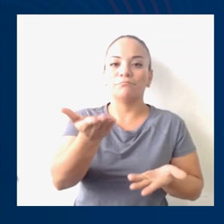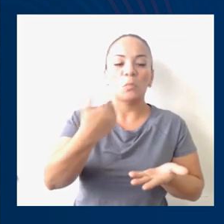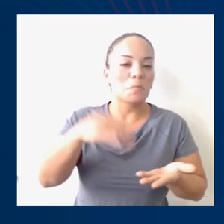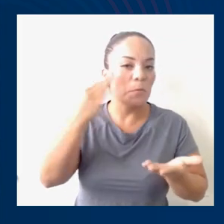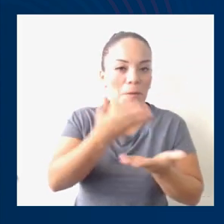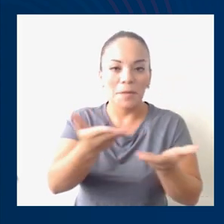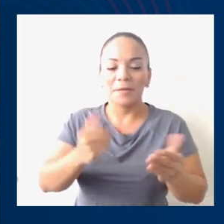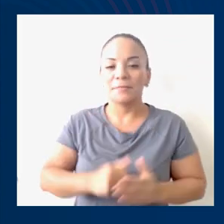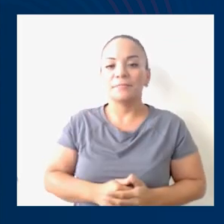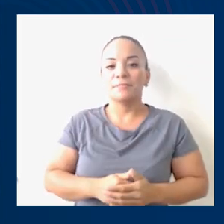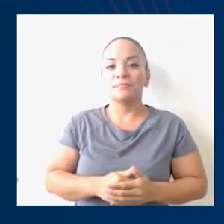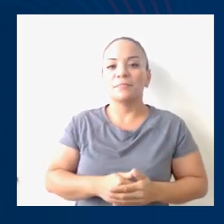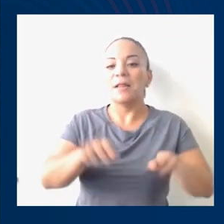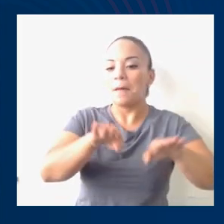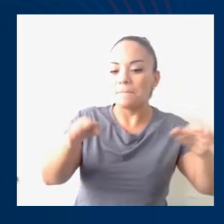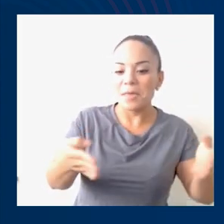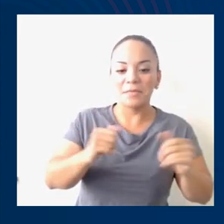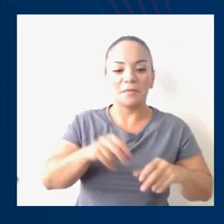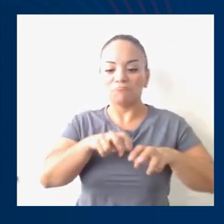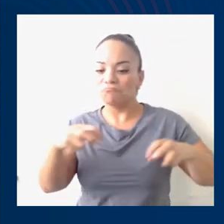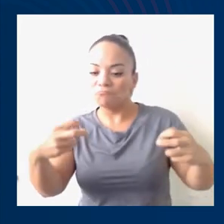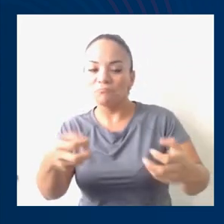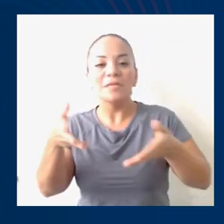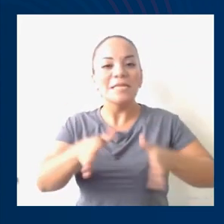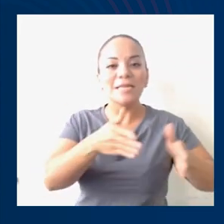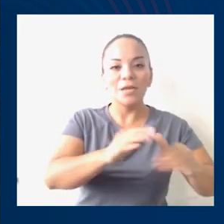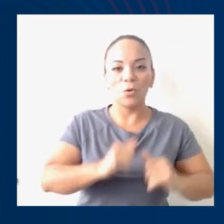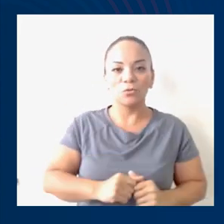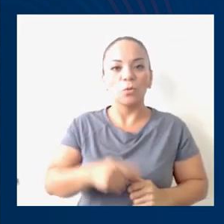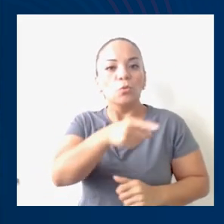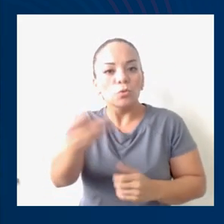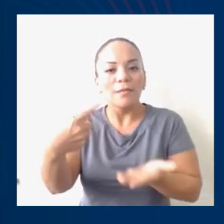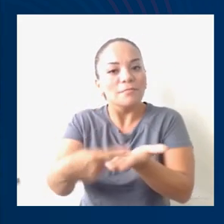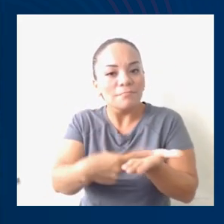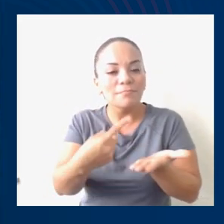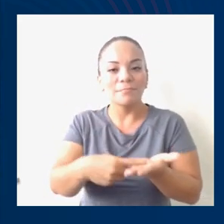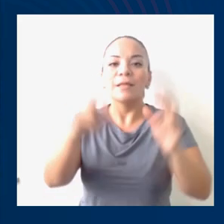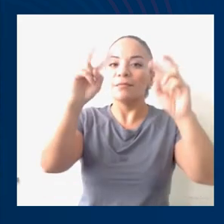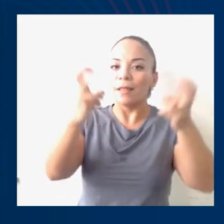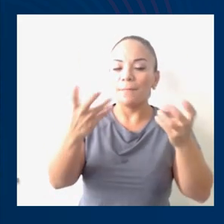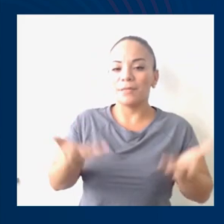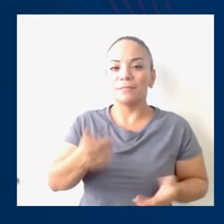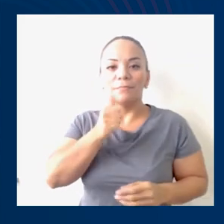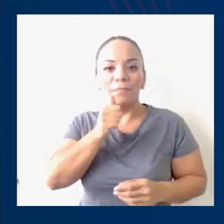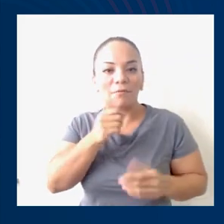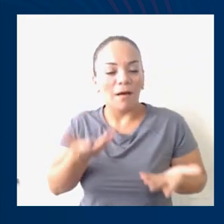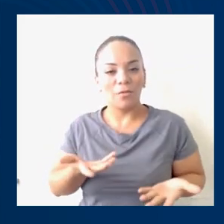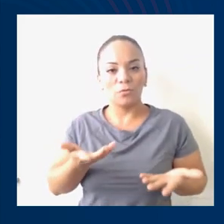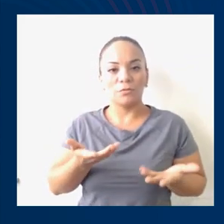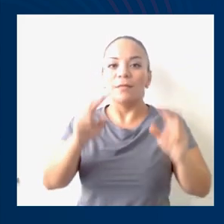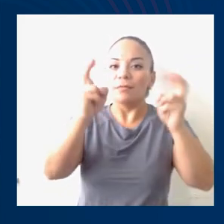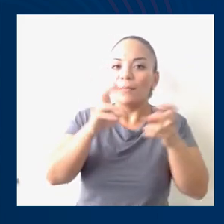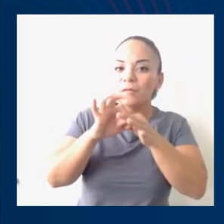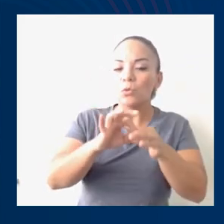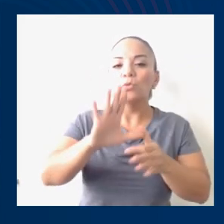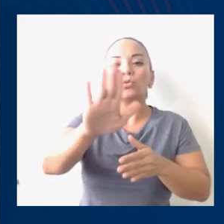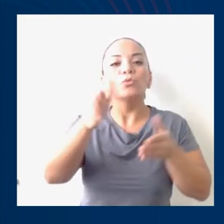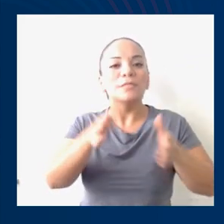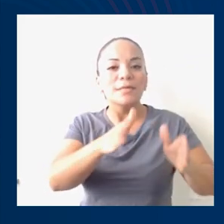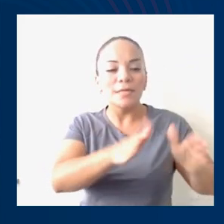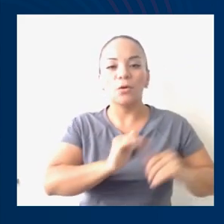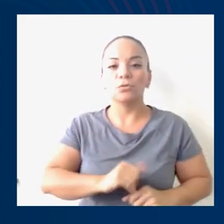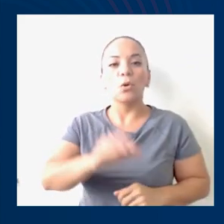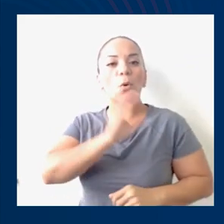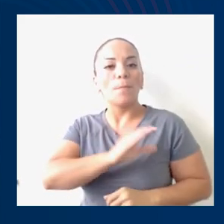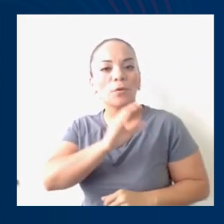esposa, con su esposo, en la mesa de la cocina y discuten cosas que tienen que ver con sus